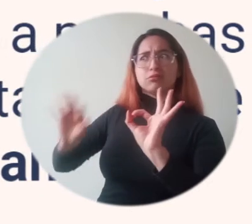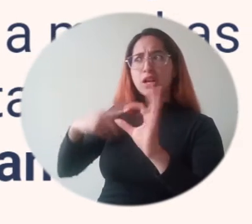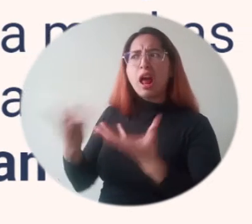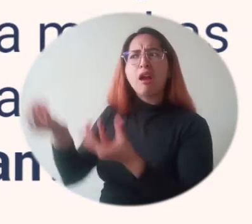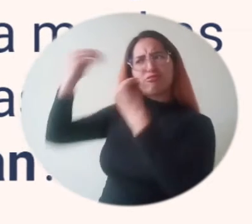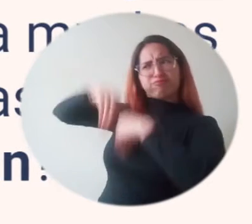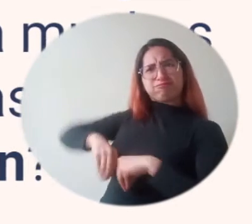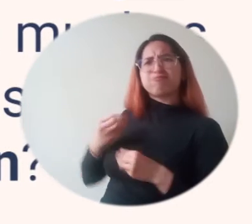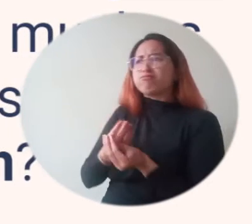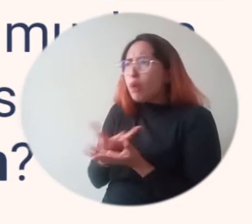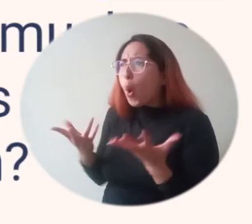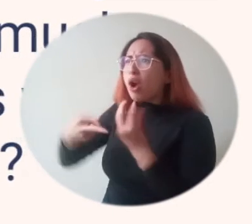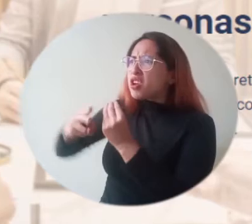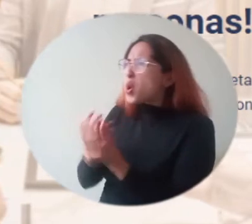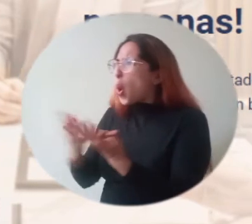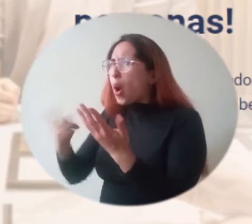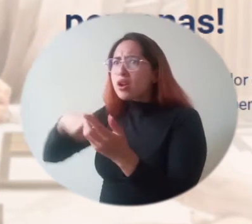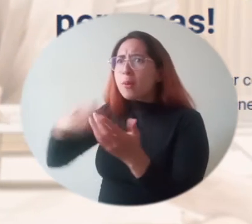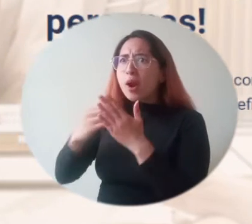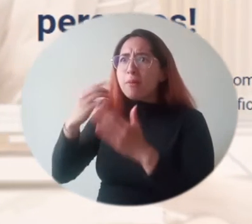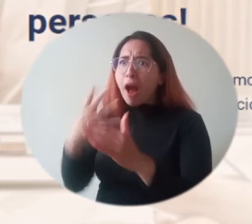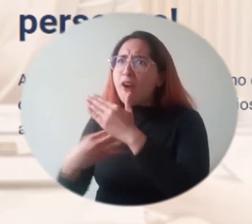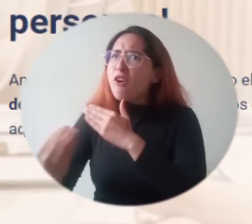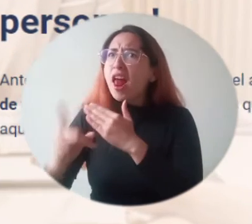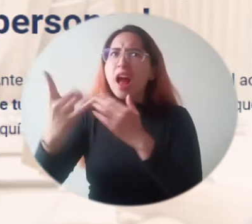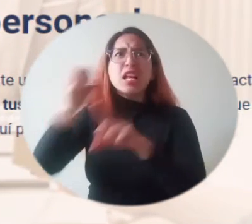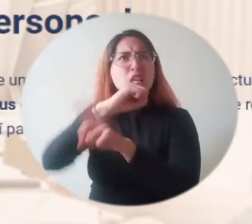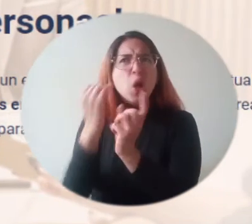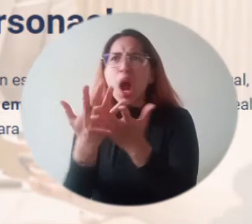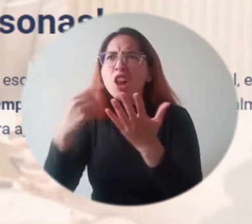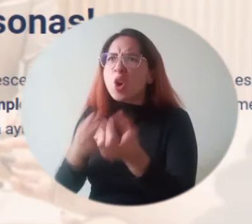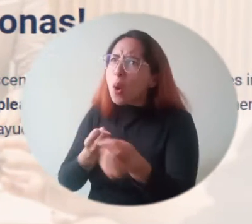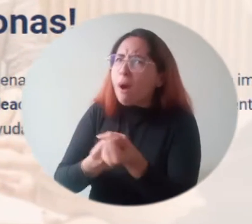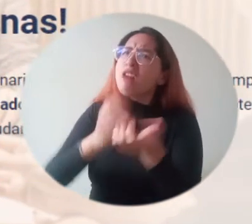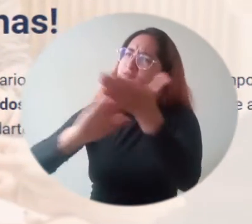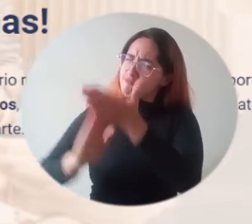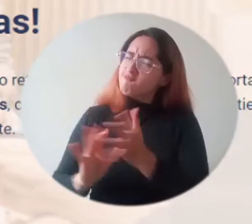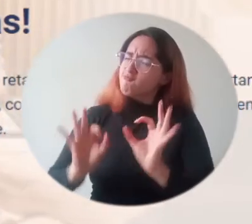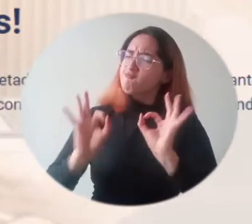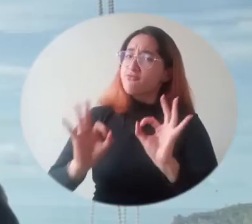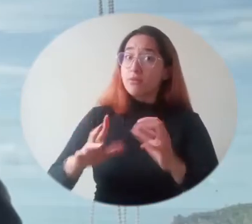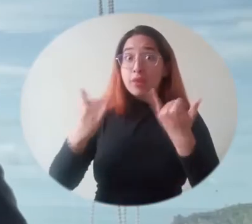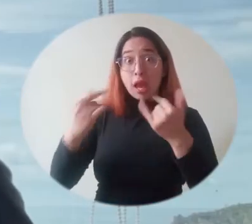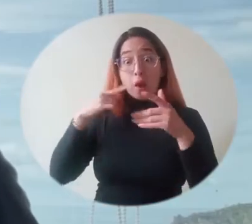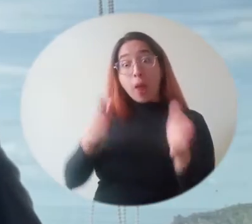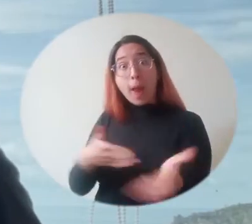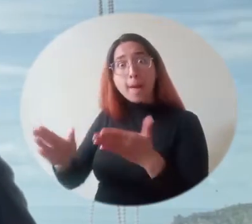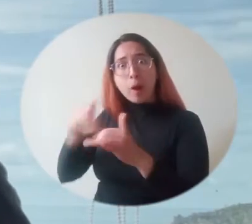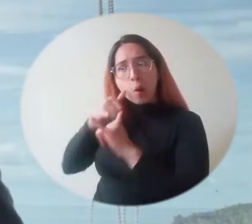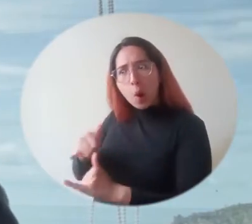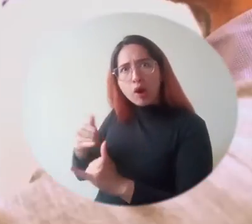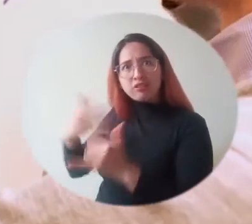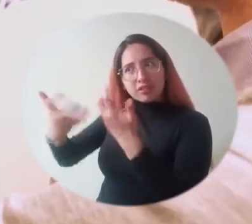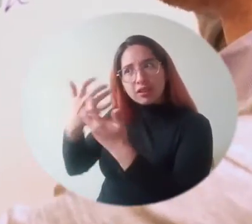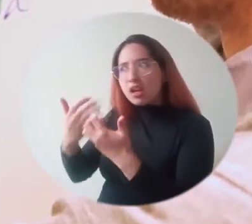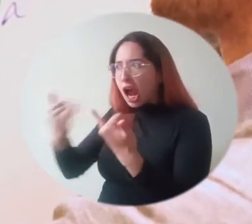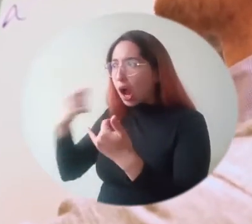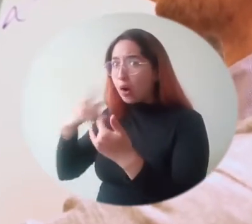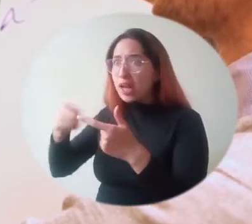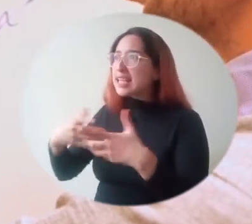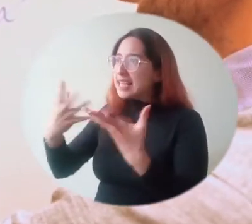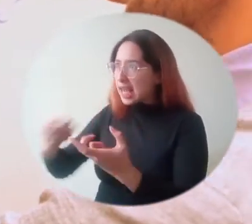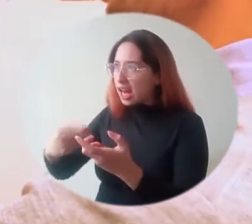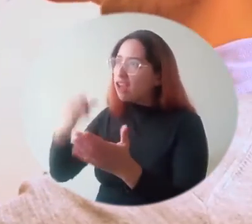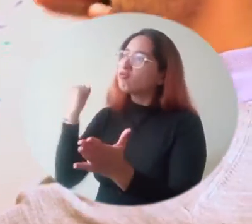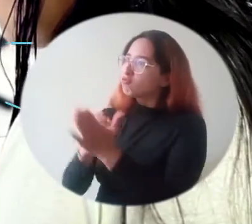técnicas para resolver problemas de la vida real. Y ahora el Programa de Ingeniería va en busca de la reacreditación. Le deseo mucha